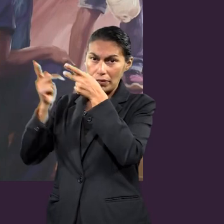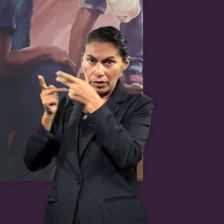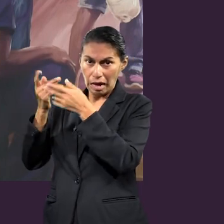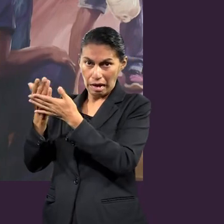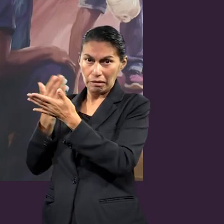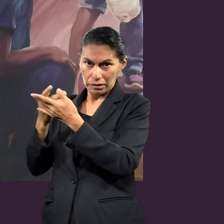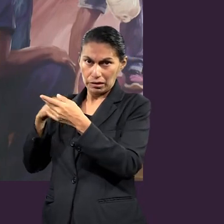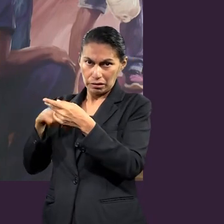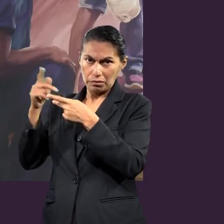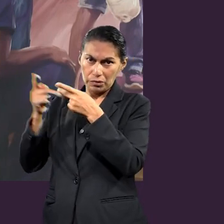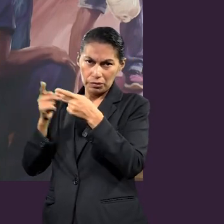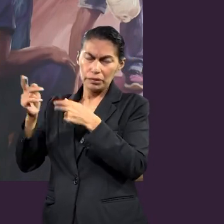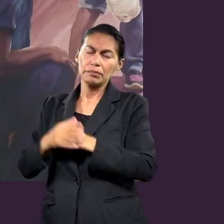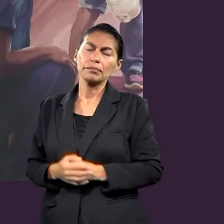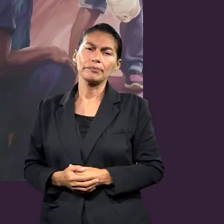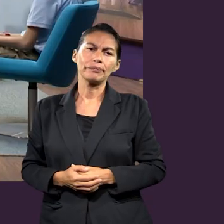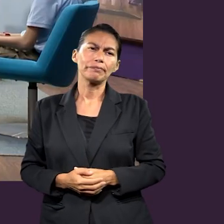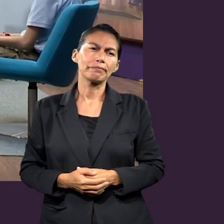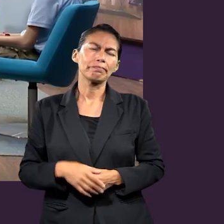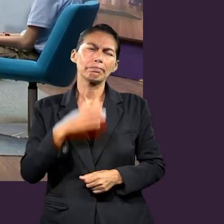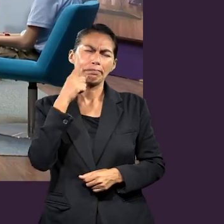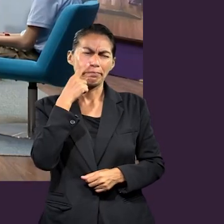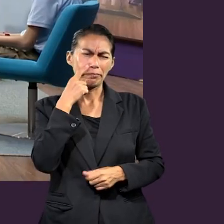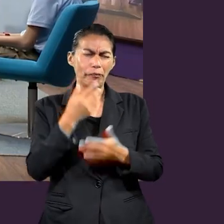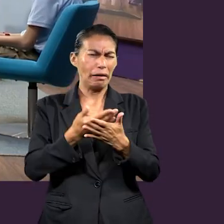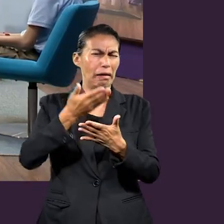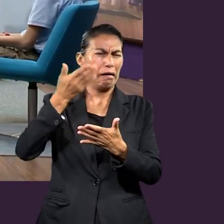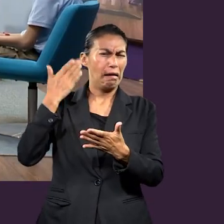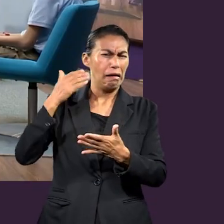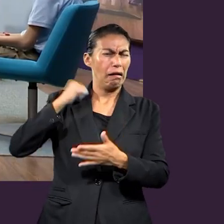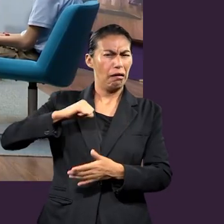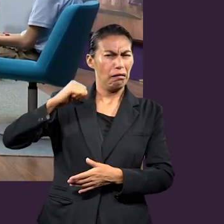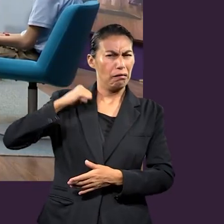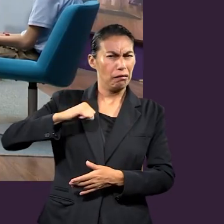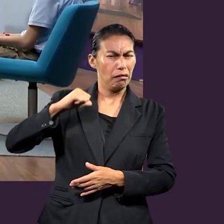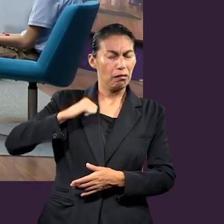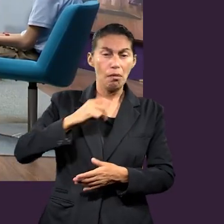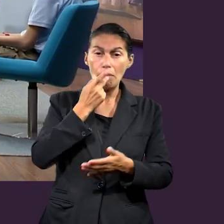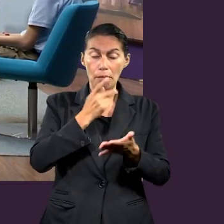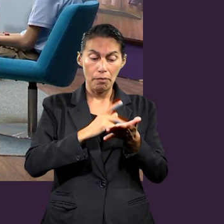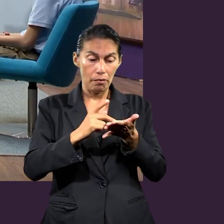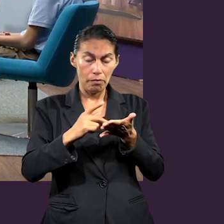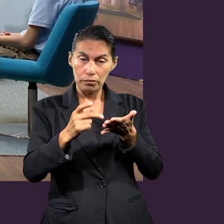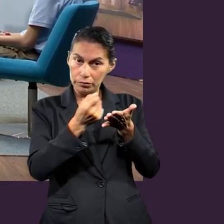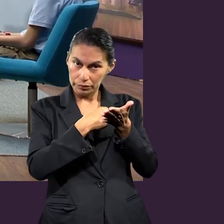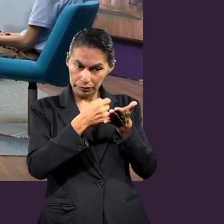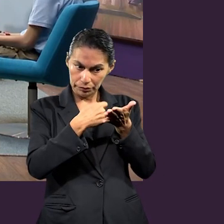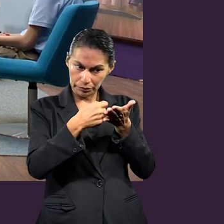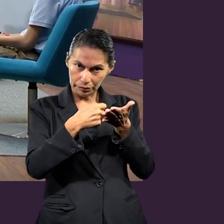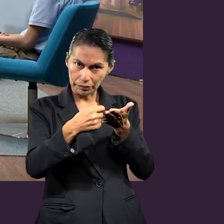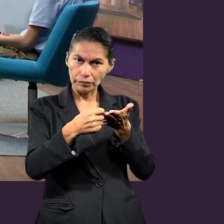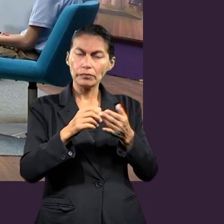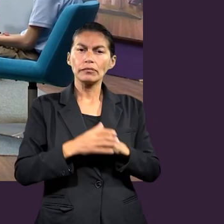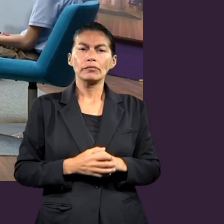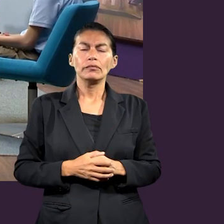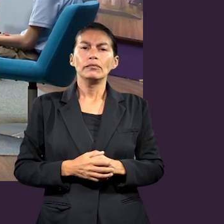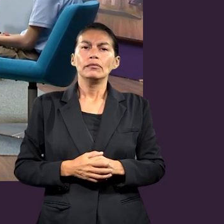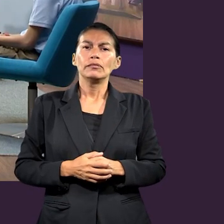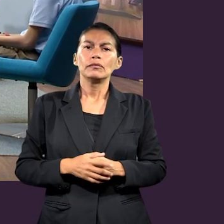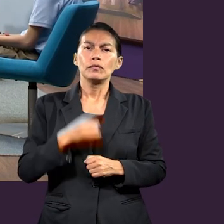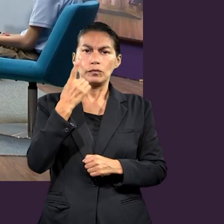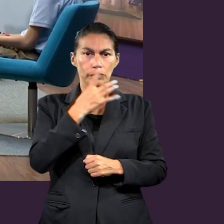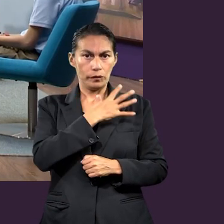Creo que es eso a lo que se refiere. En los tiempos antiguos, en los tiempos en los cuales escribía Pablo,